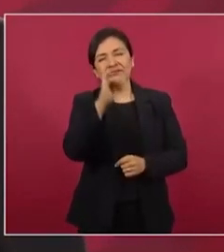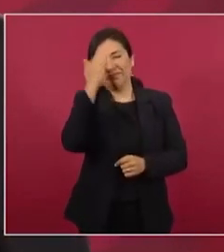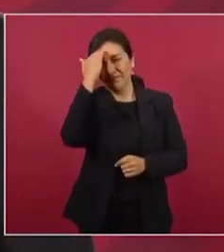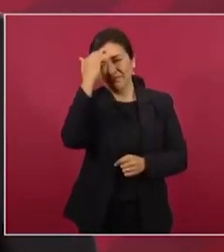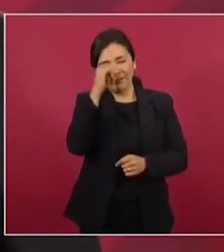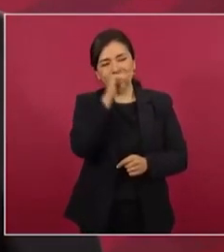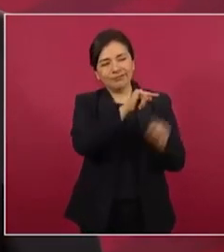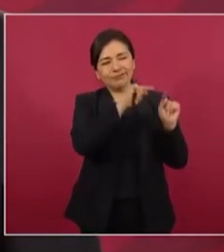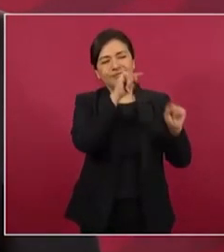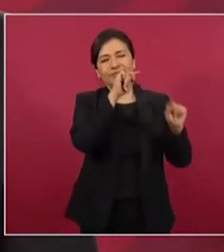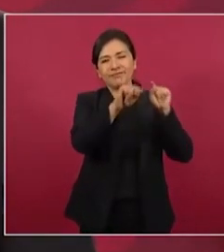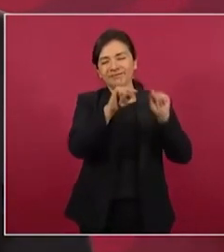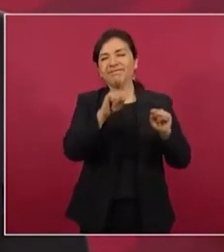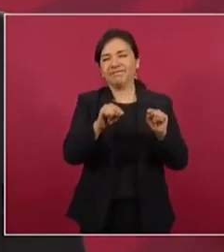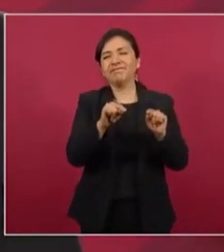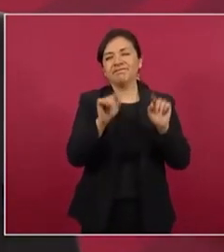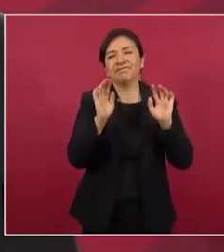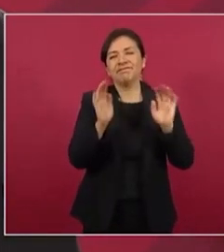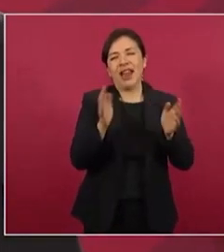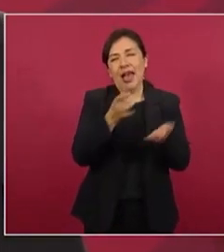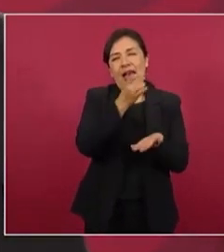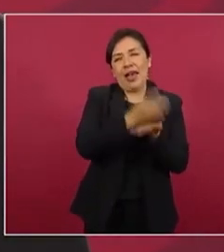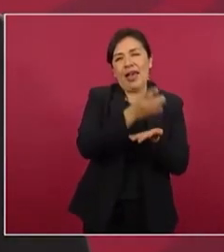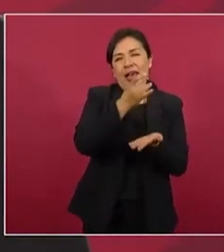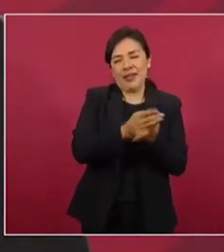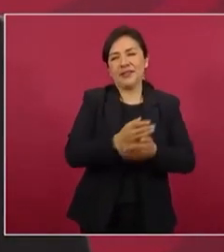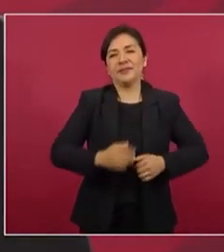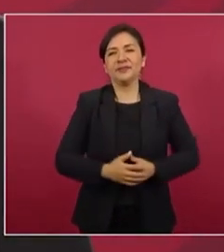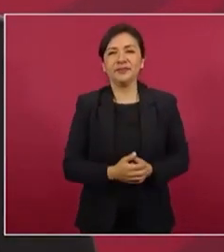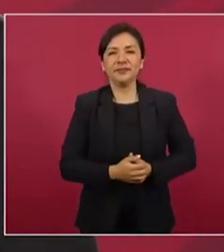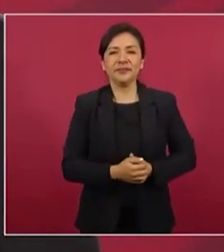como se dice en el bísbol